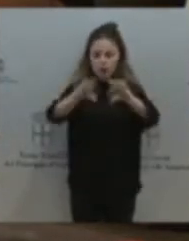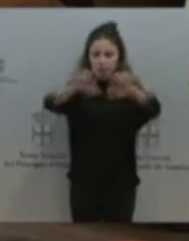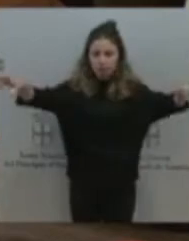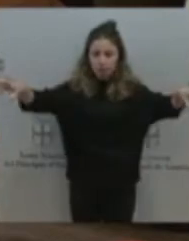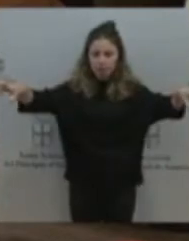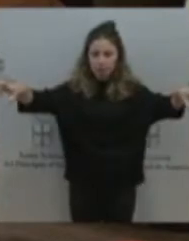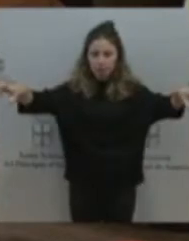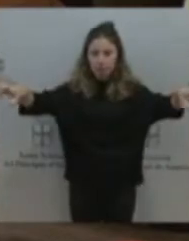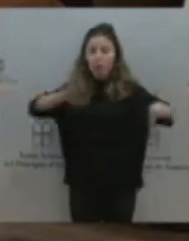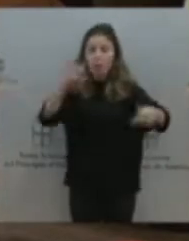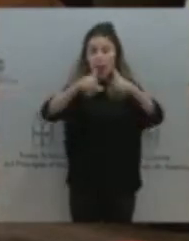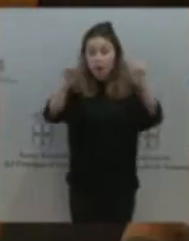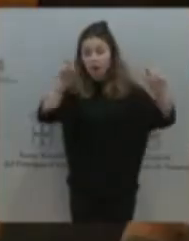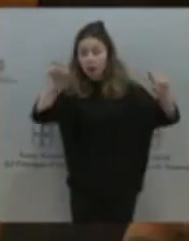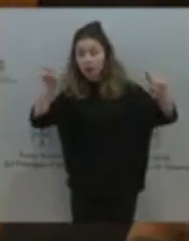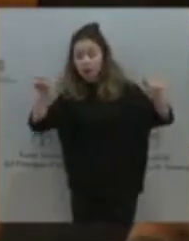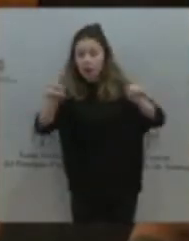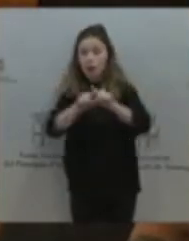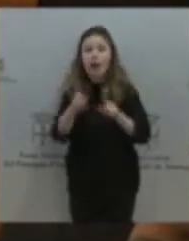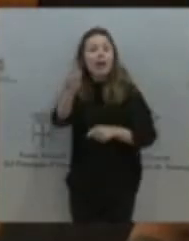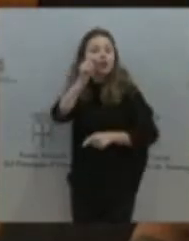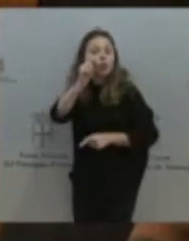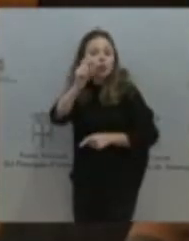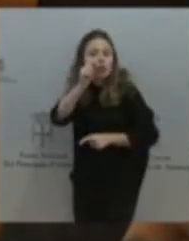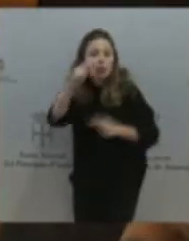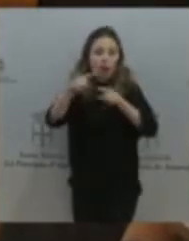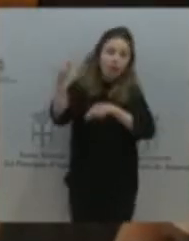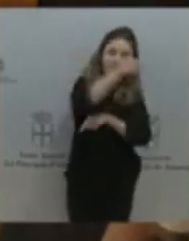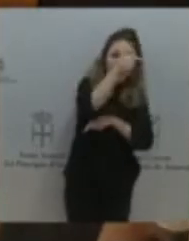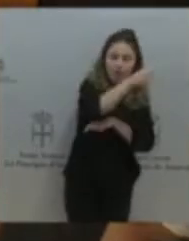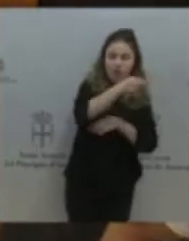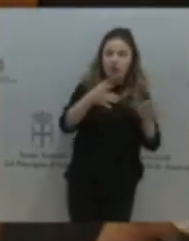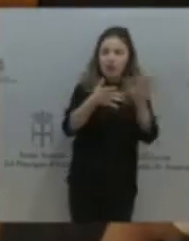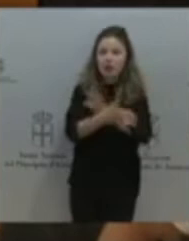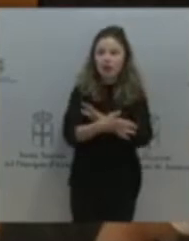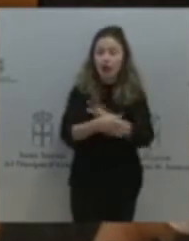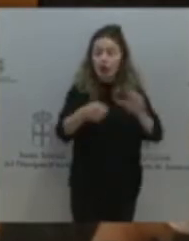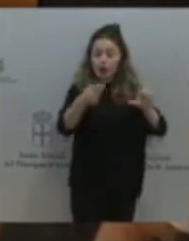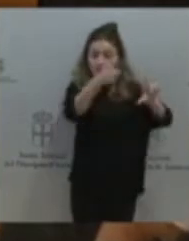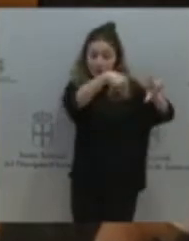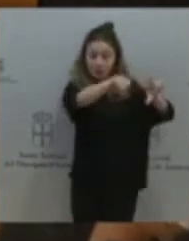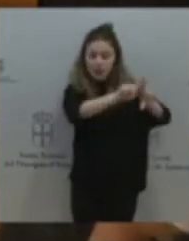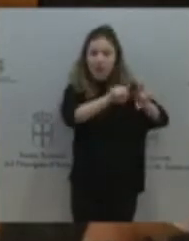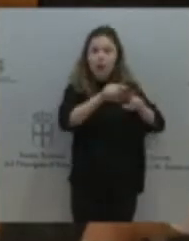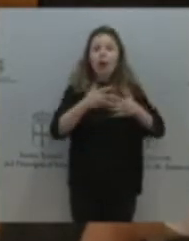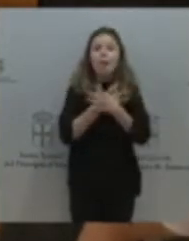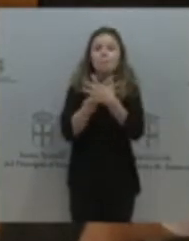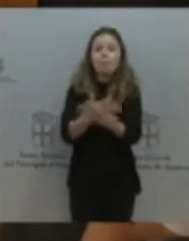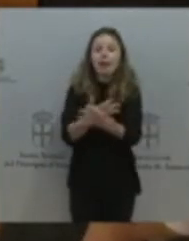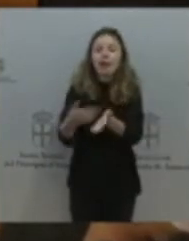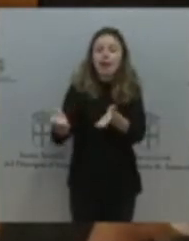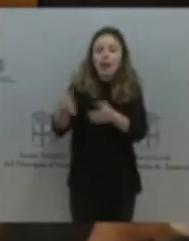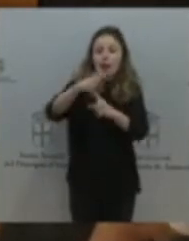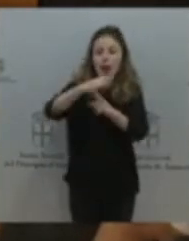turístico y en el occidente asturiano, fíjese, todo esto que hay aquí son parques eólicos, mal llamados parques eólicos, centrales eólicas, porque al final acaba siendo